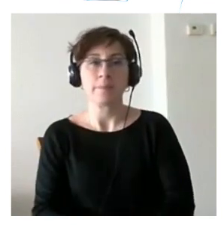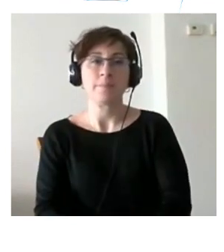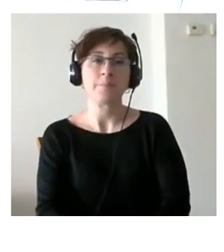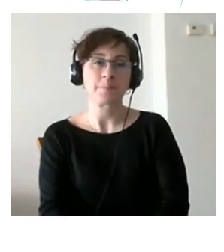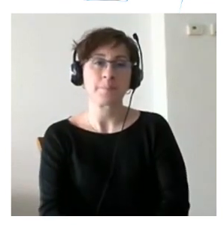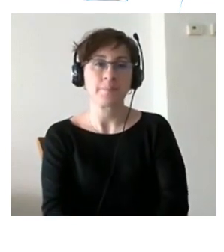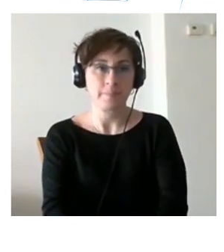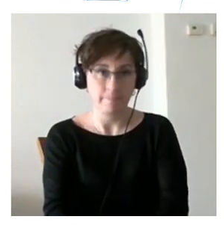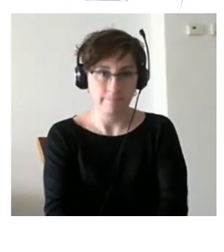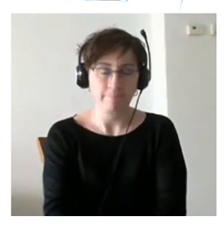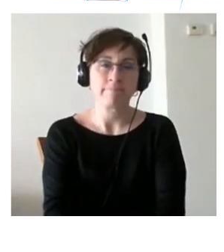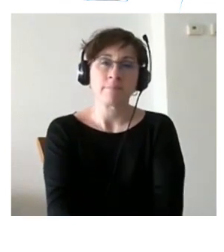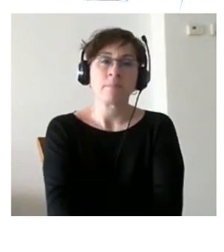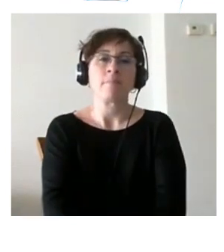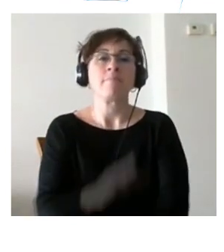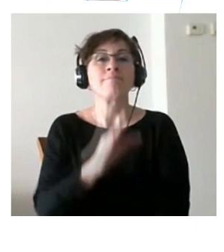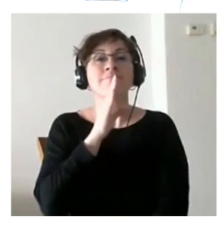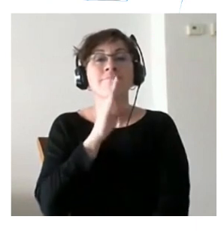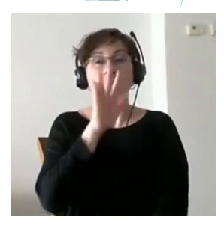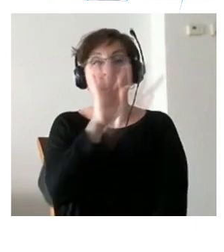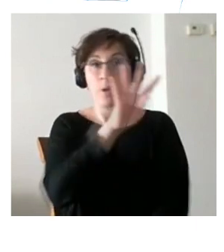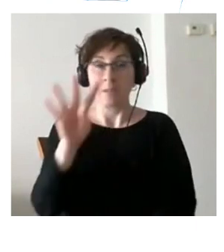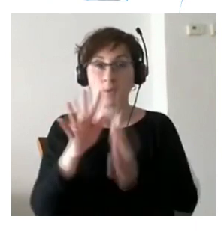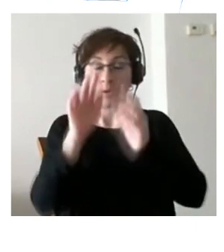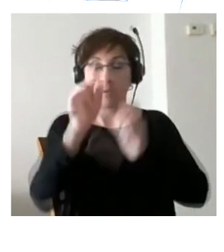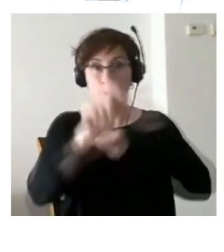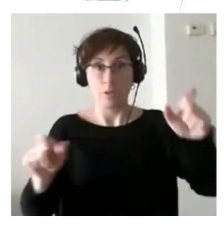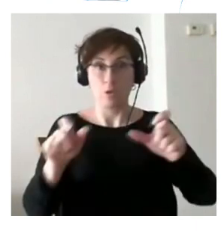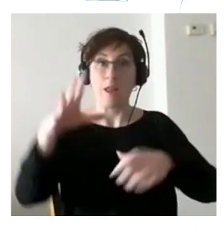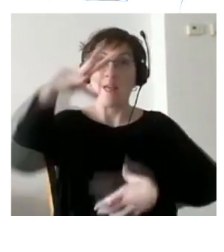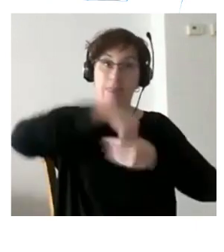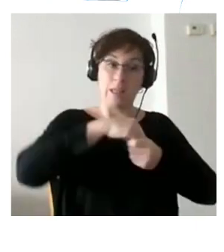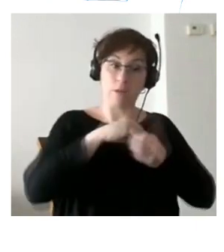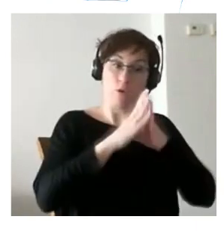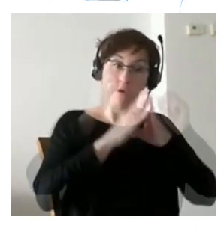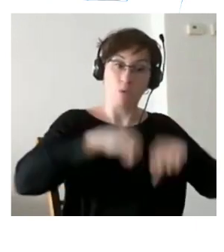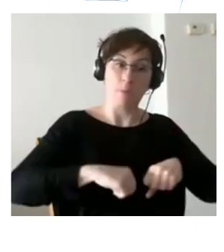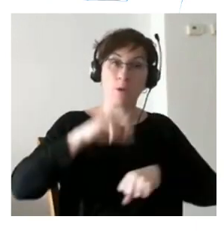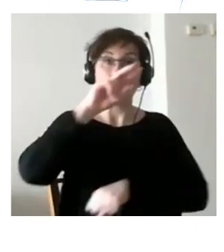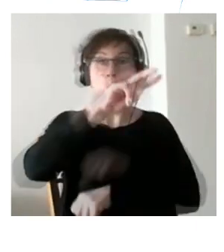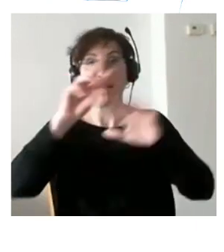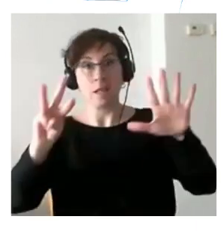72 personas 44 dentro del convenio antes dije 40 y 28 fuera del mismo